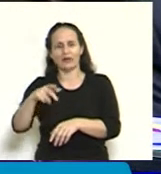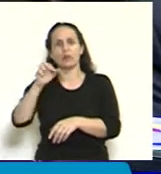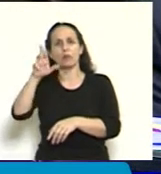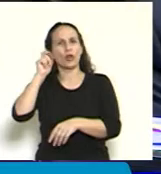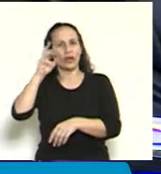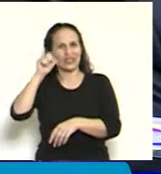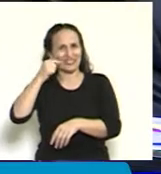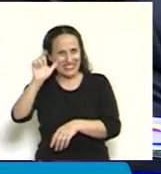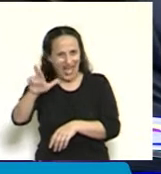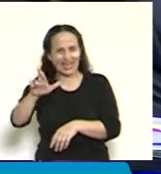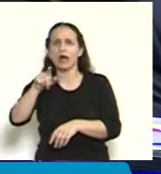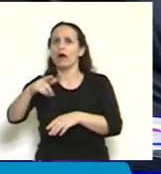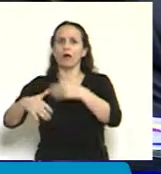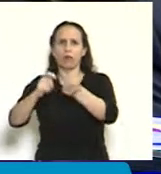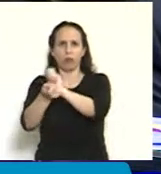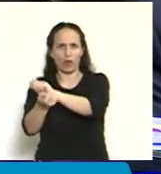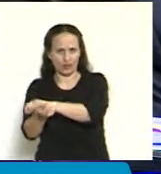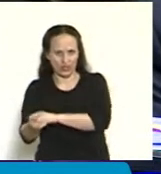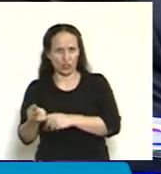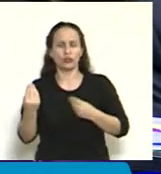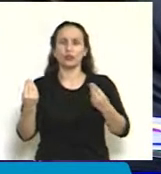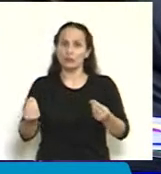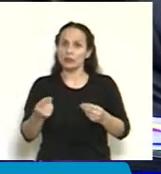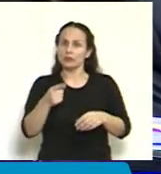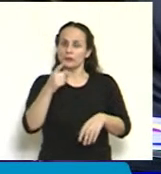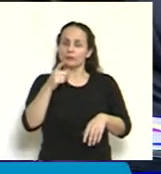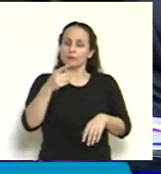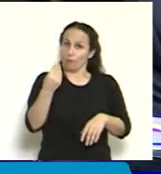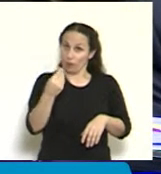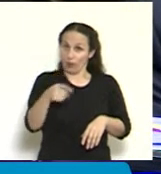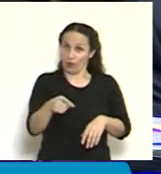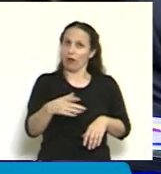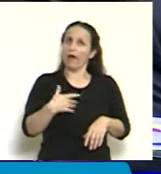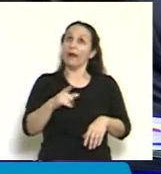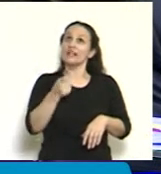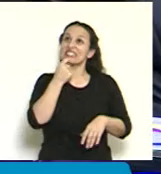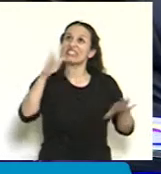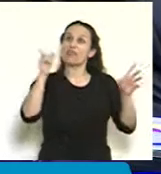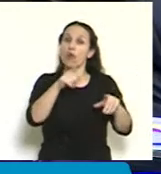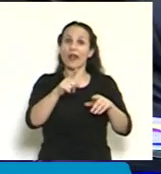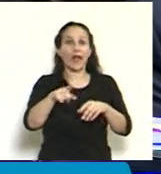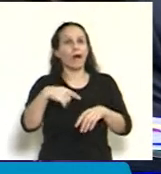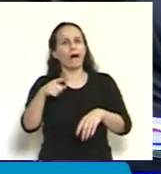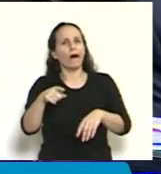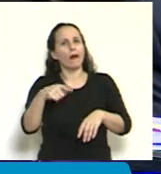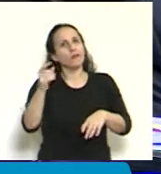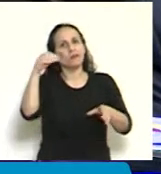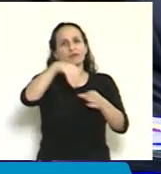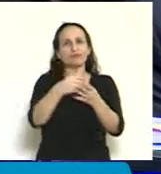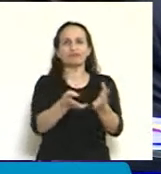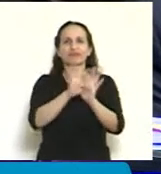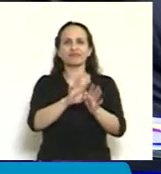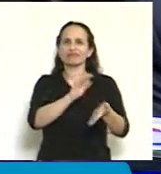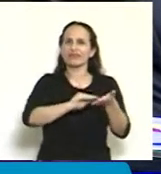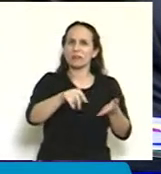hemos reclamado que no sólo compartimos el fondo, no hubiese hecho falta un DNU, hubiese venido al recinto y le